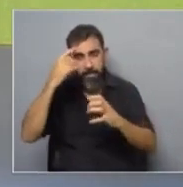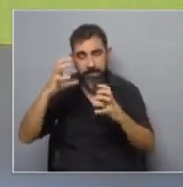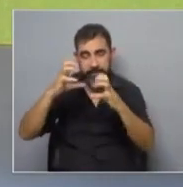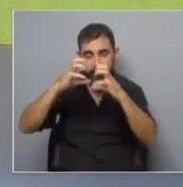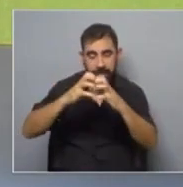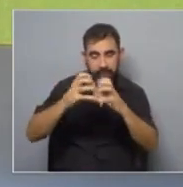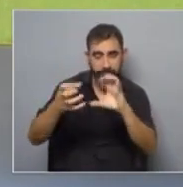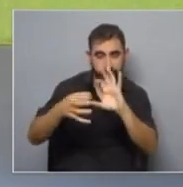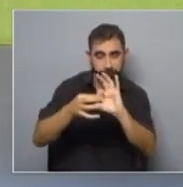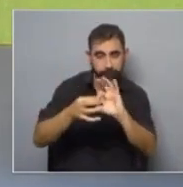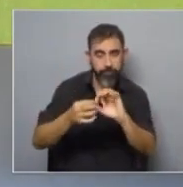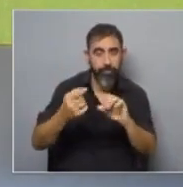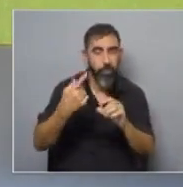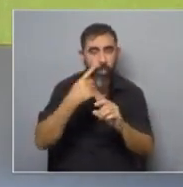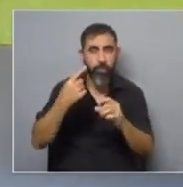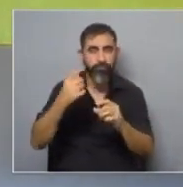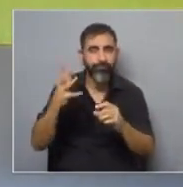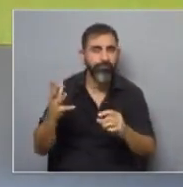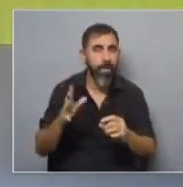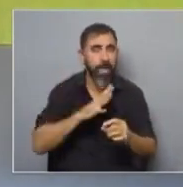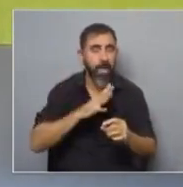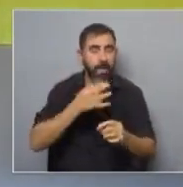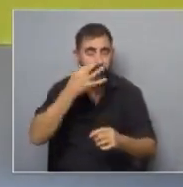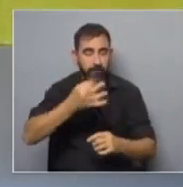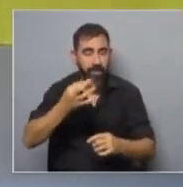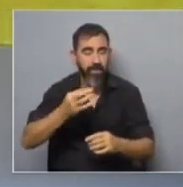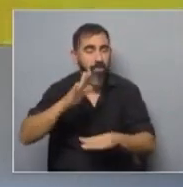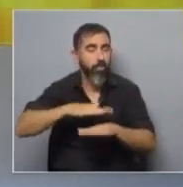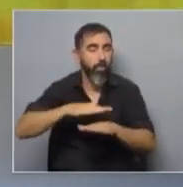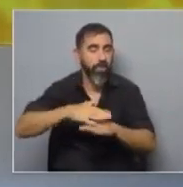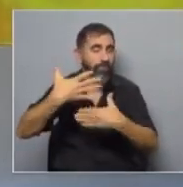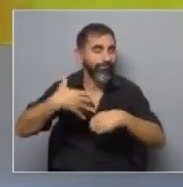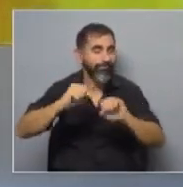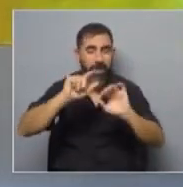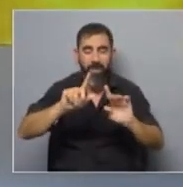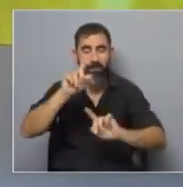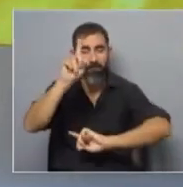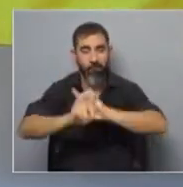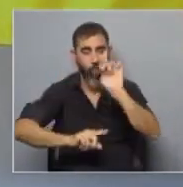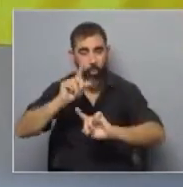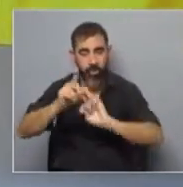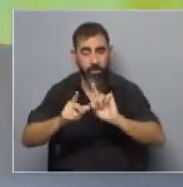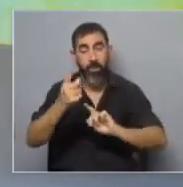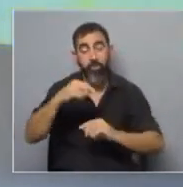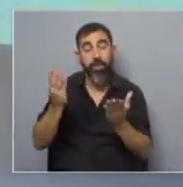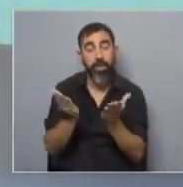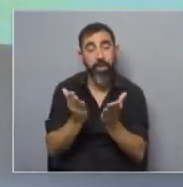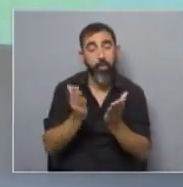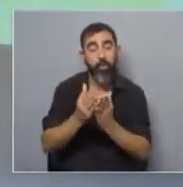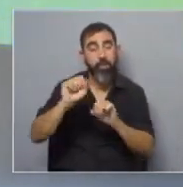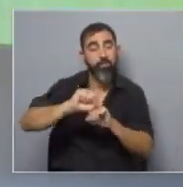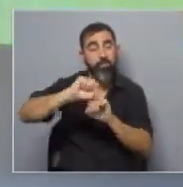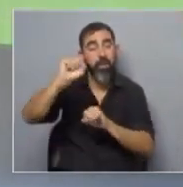cerebro, pero no encontró en su momento ese aspecto en la Facultad. Entonces estudió una